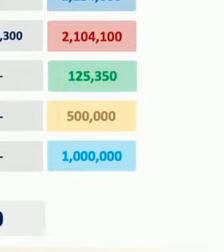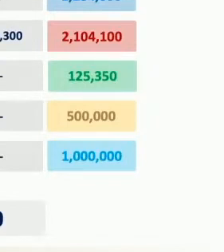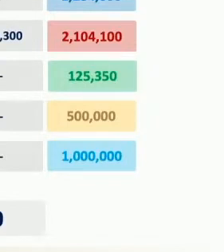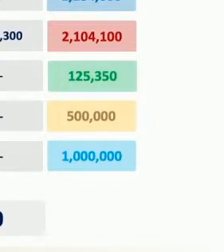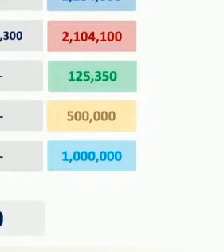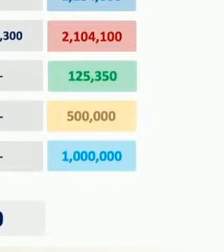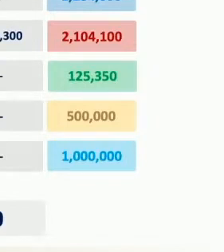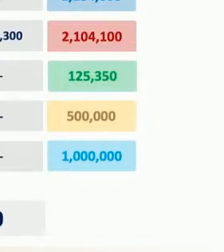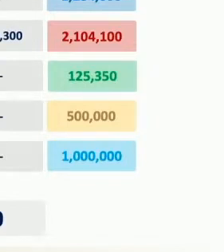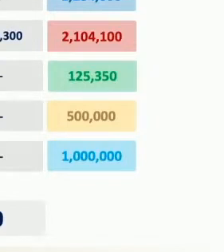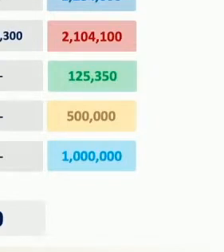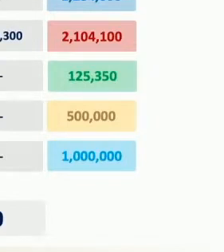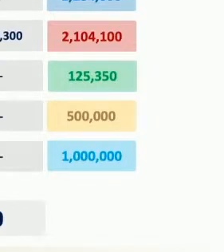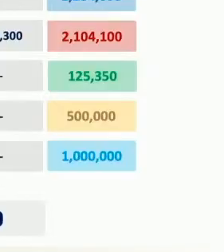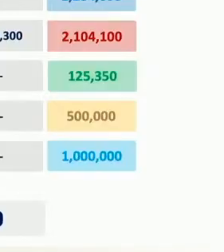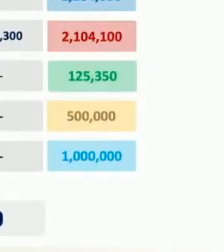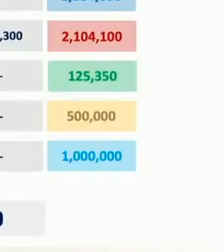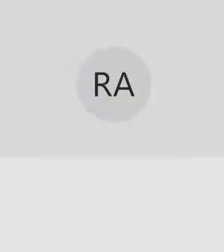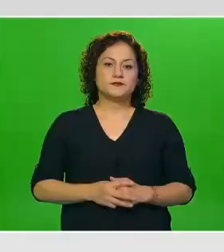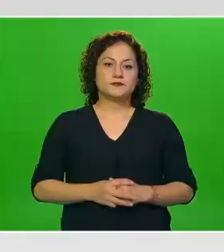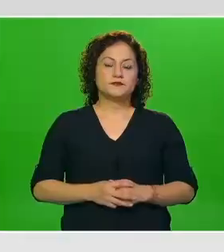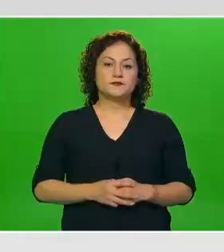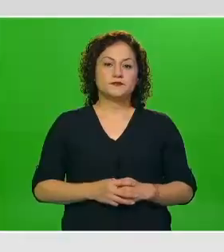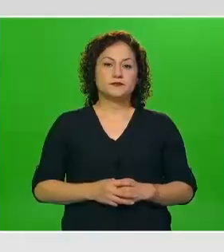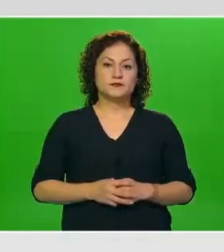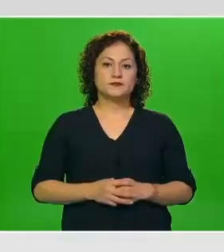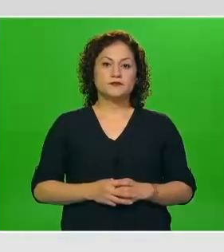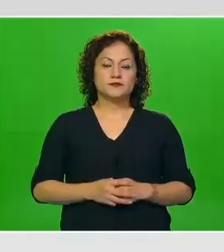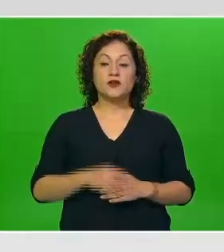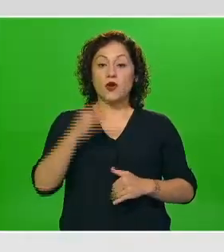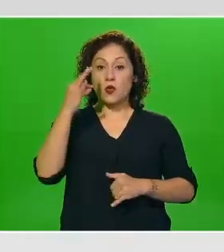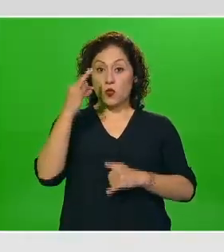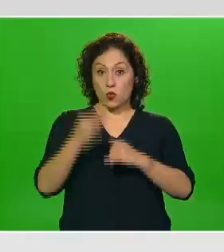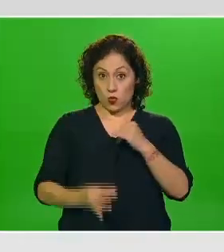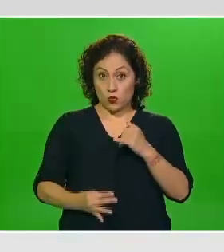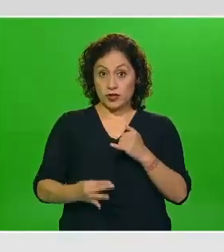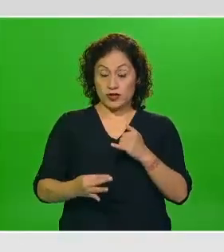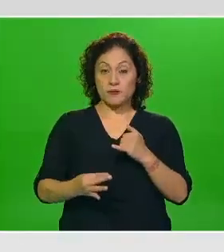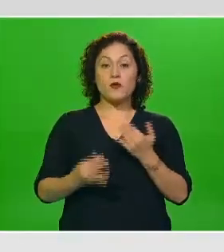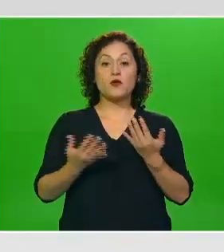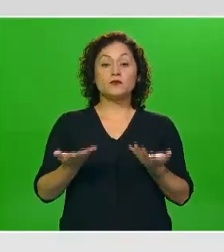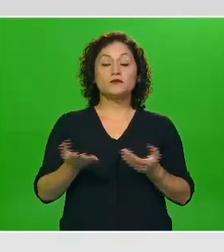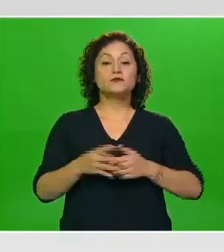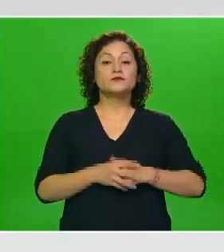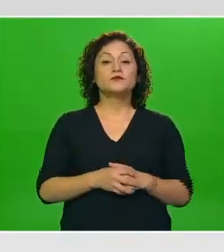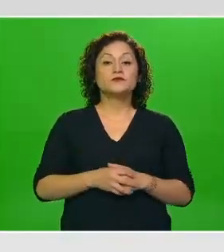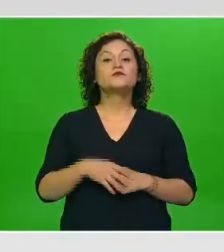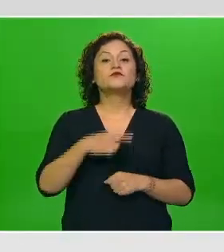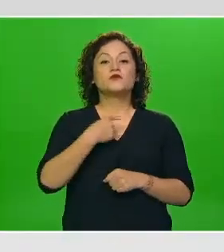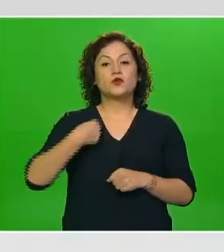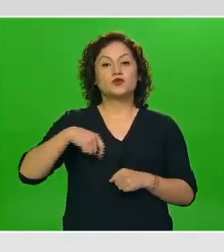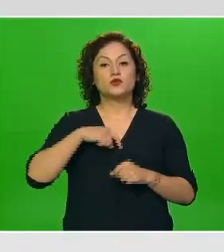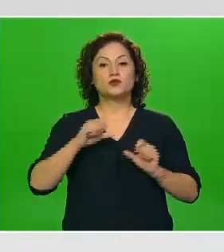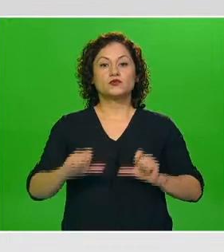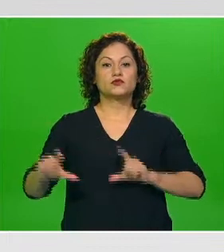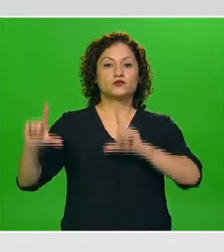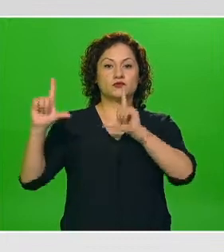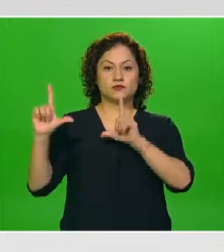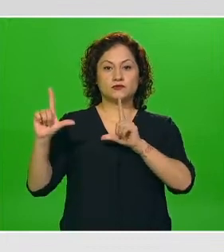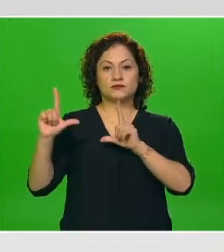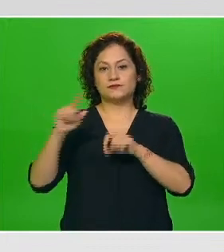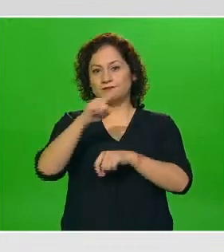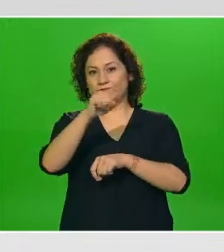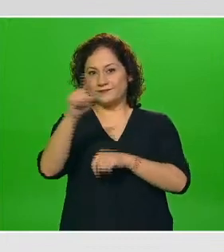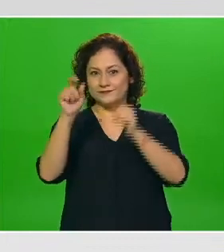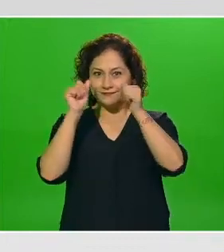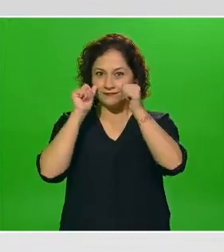de vacunación completamente activa y finalmente vamos a revisar siempre recordamos a la población